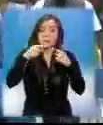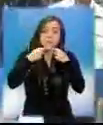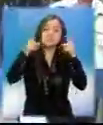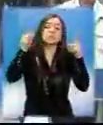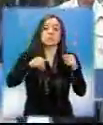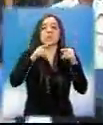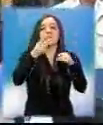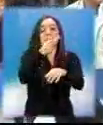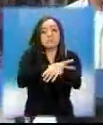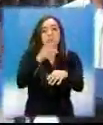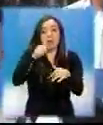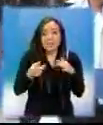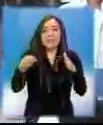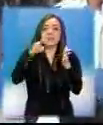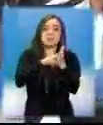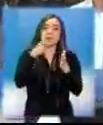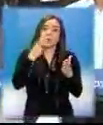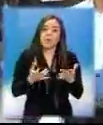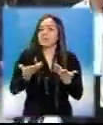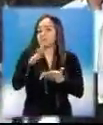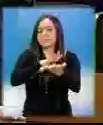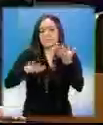repetirá. Por una Guatemala en Paz, Mónica Obando y Daniel Ramírez.